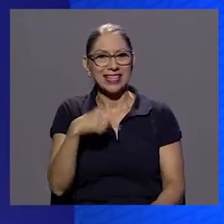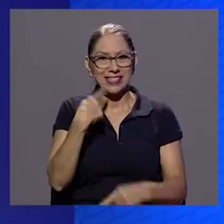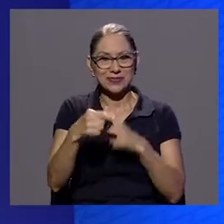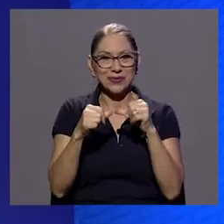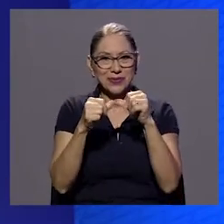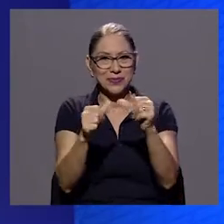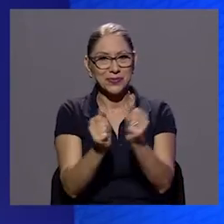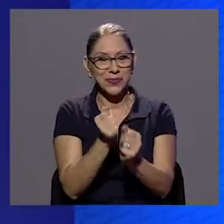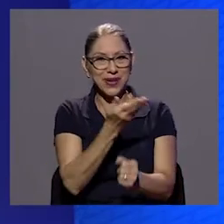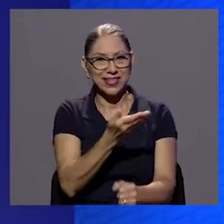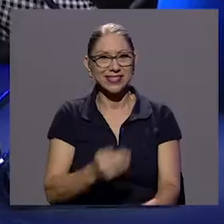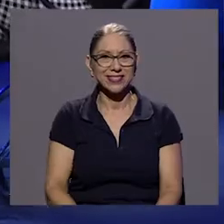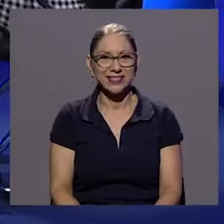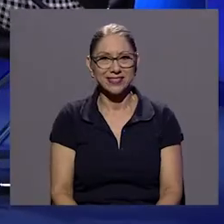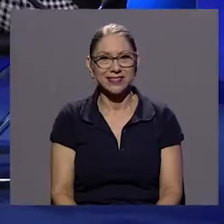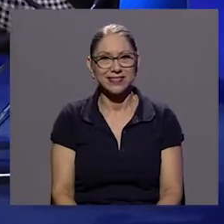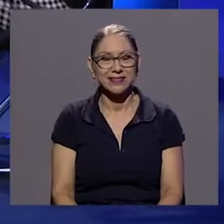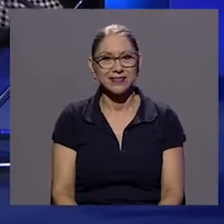regresamos con ella